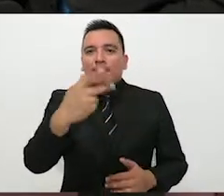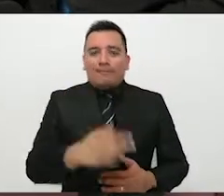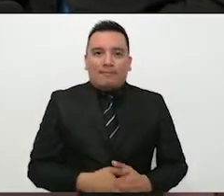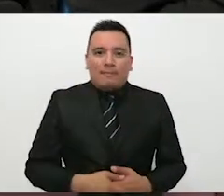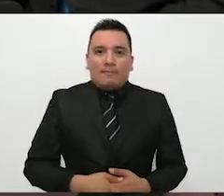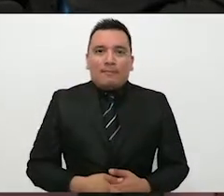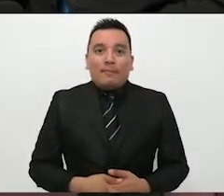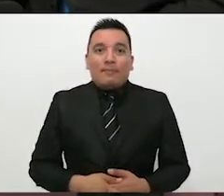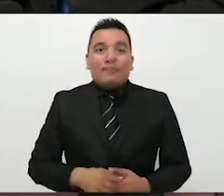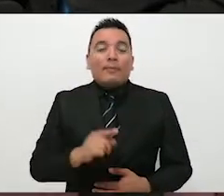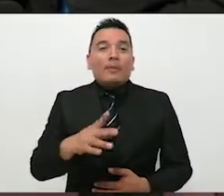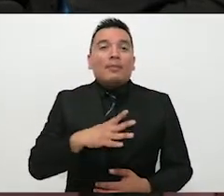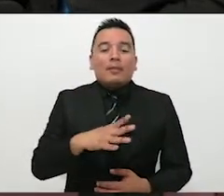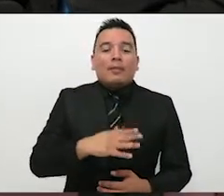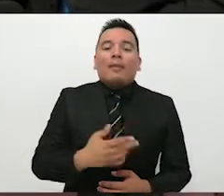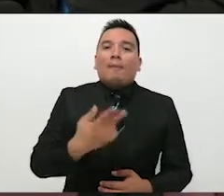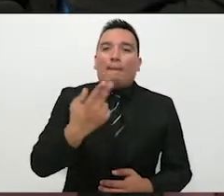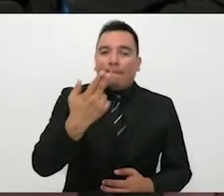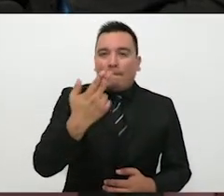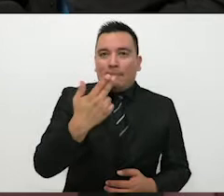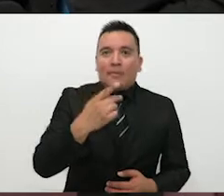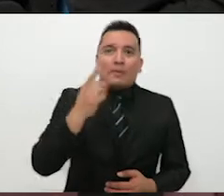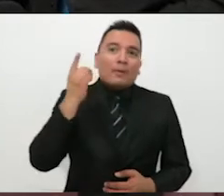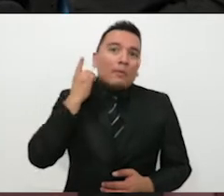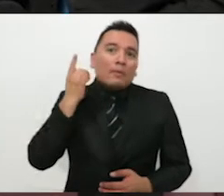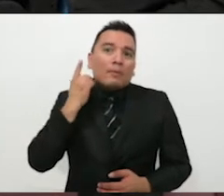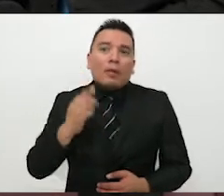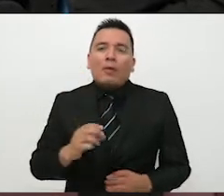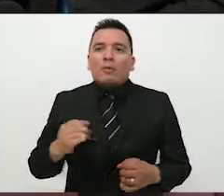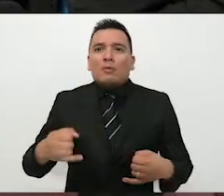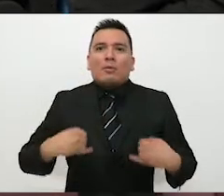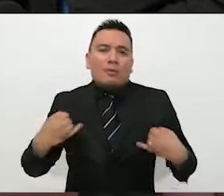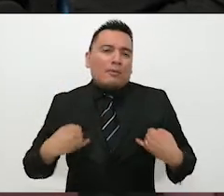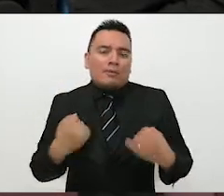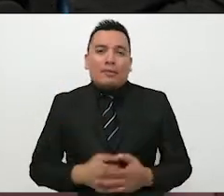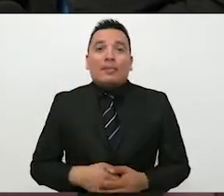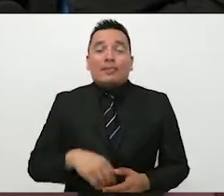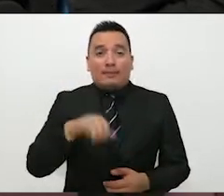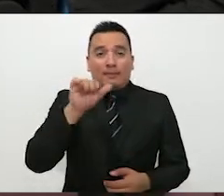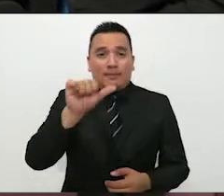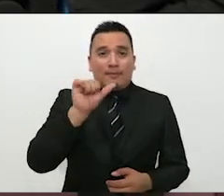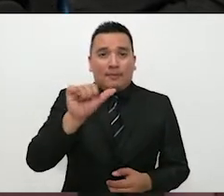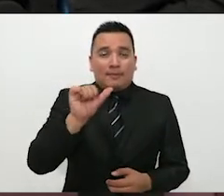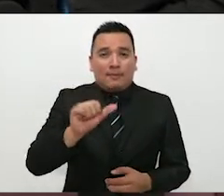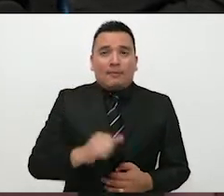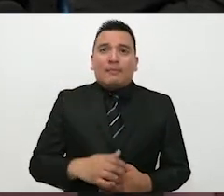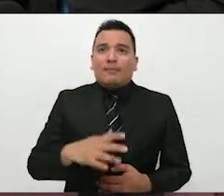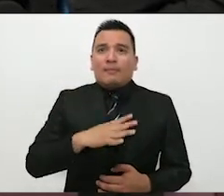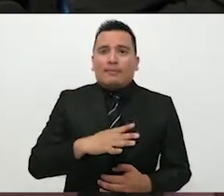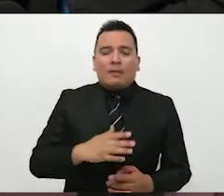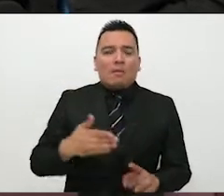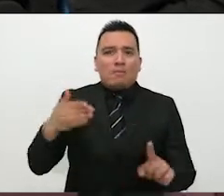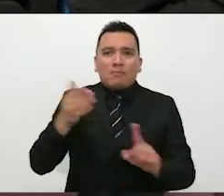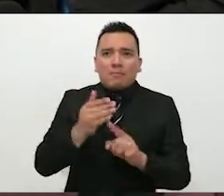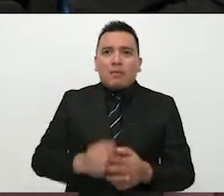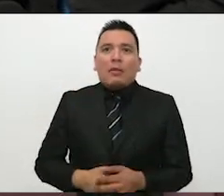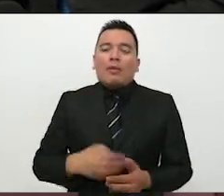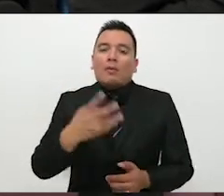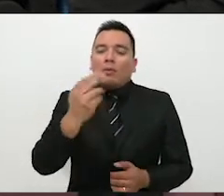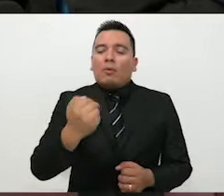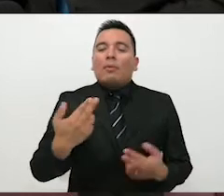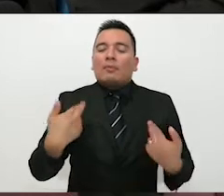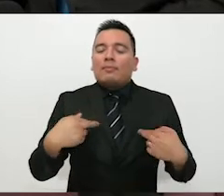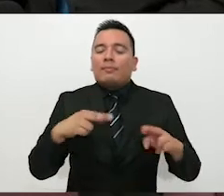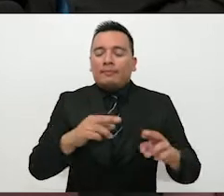manera que el Parlamento que ha integrado por 25 diputados y diputadas juveniles, 16 de directos y 9 de